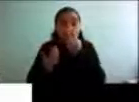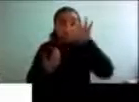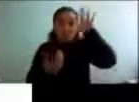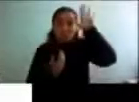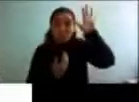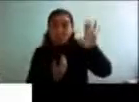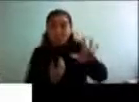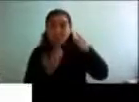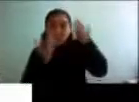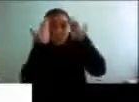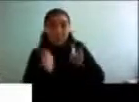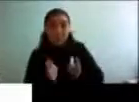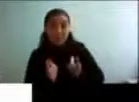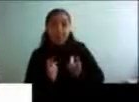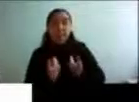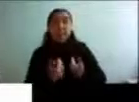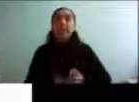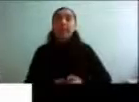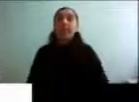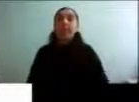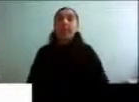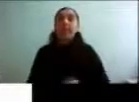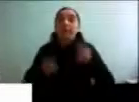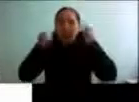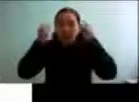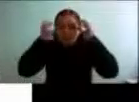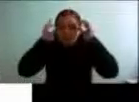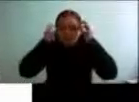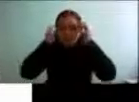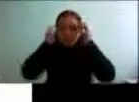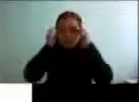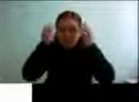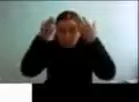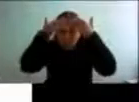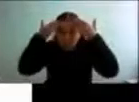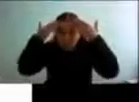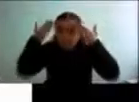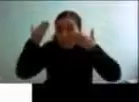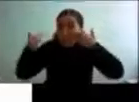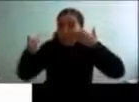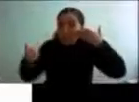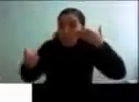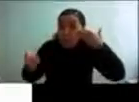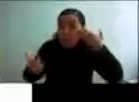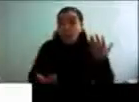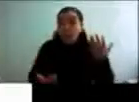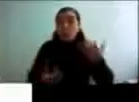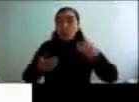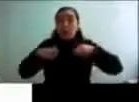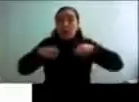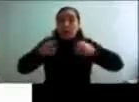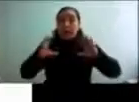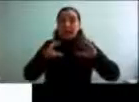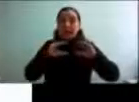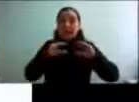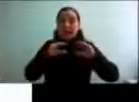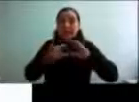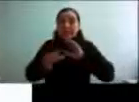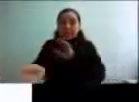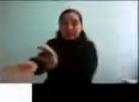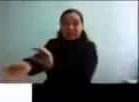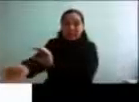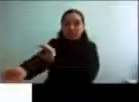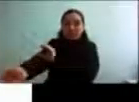físico, que si yo las arrugas, el pelo blanco, la redistribución de la grasa, la fuerza de